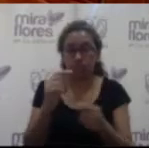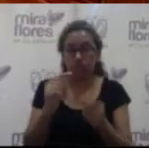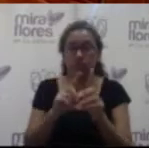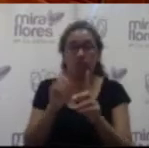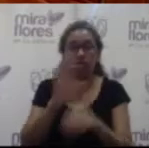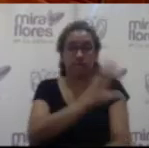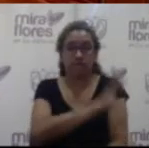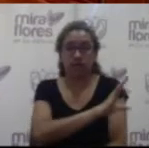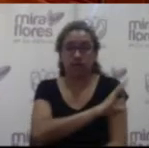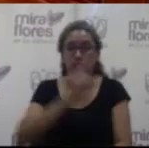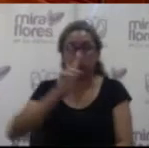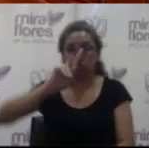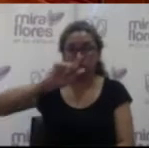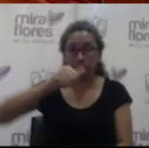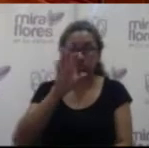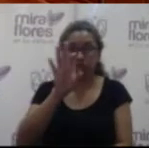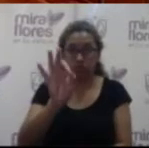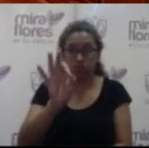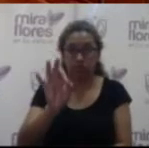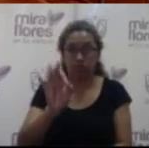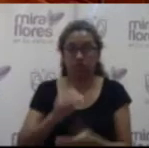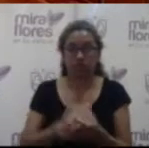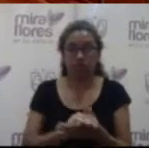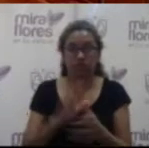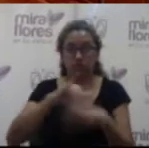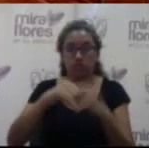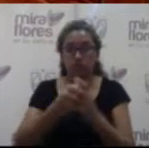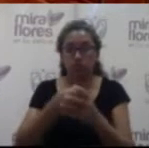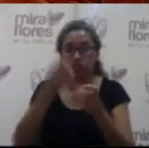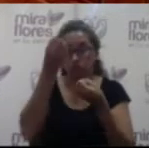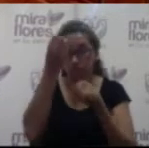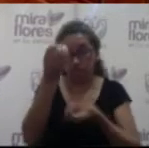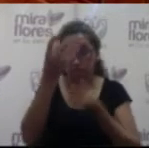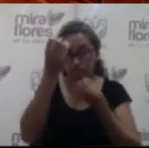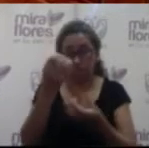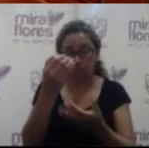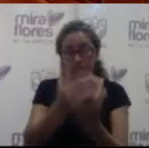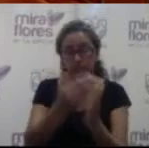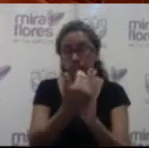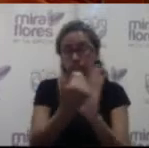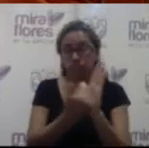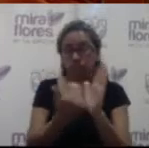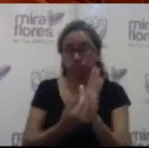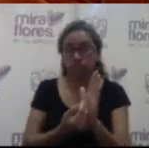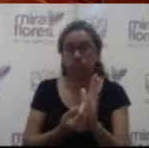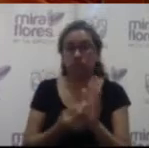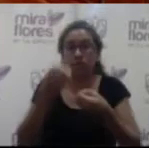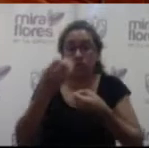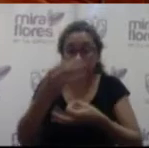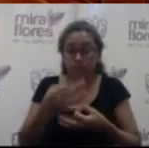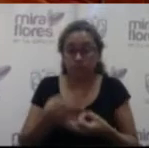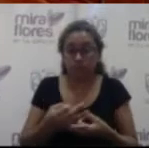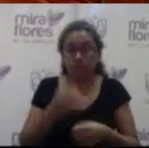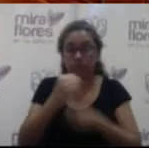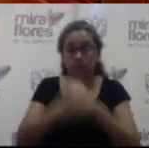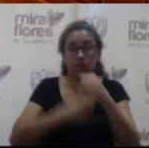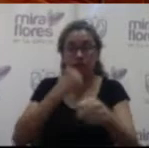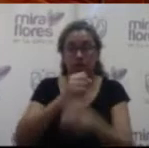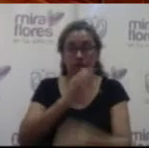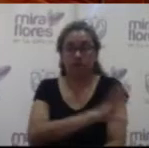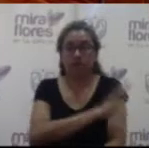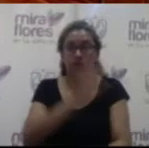fiscal dos mil diecinueve, contenidos en el informe denominado proceso del presupuesto participativo año fiscal